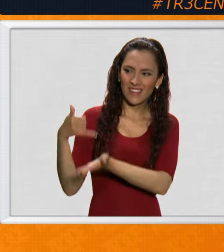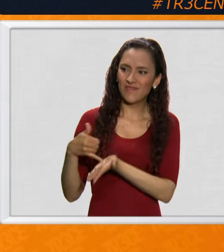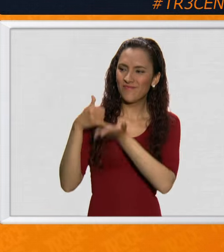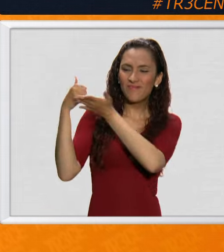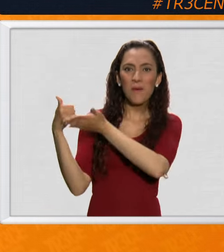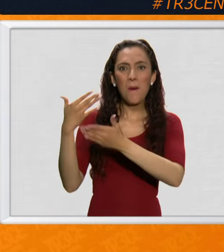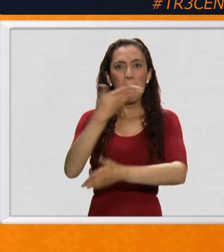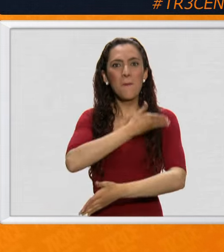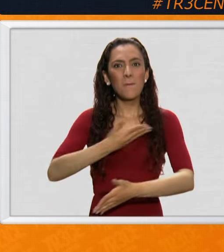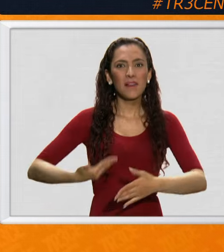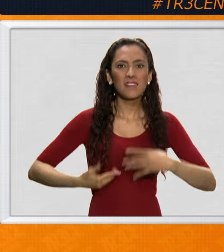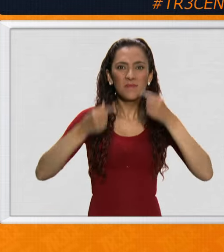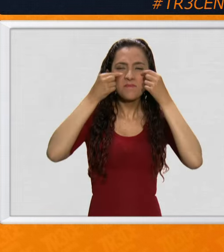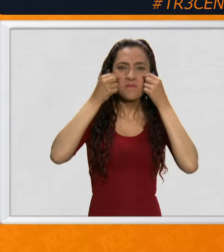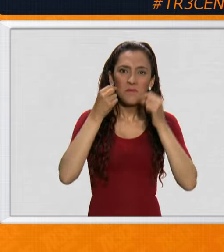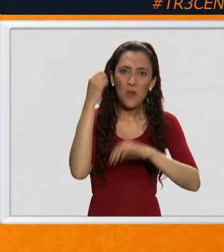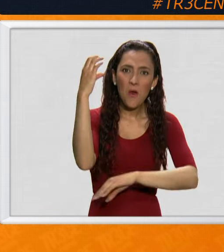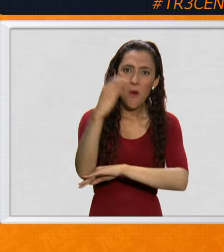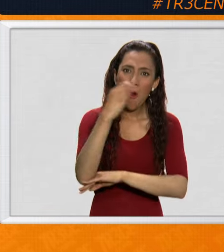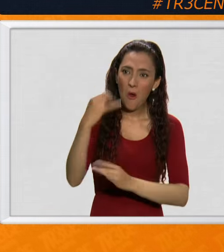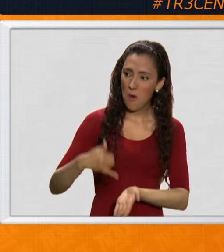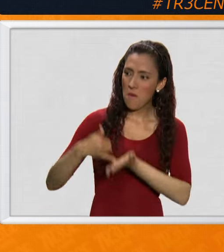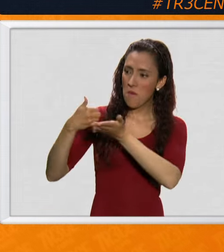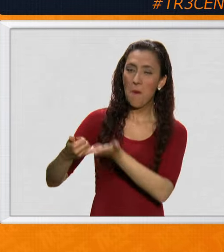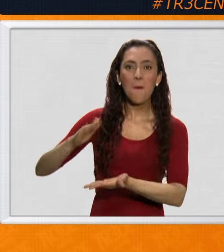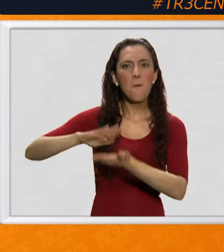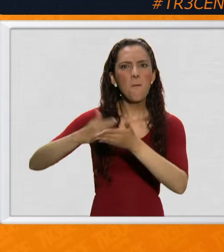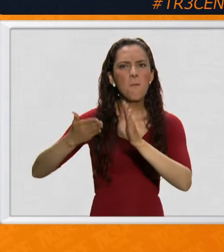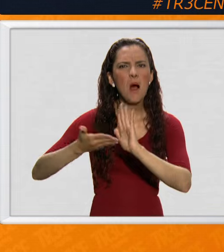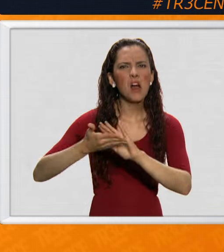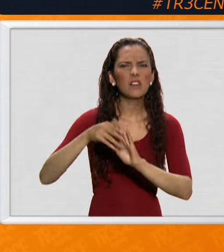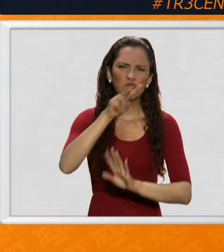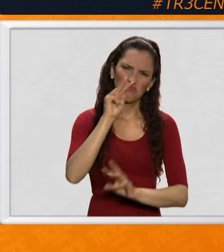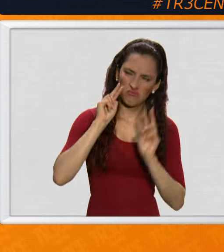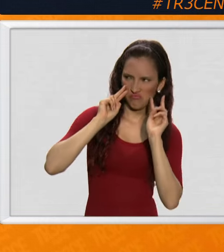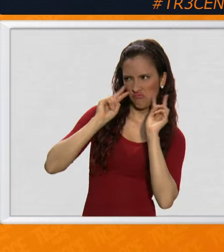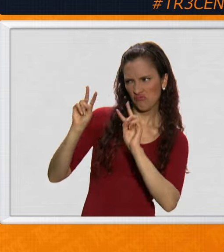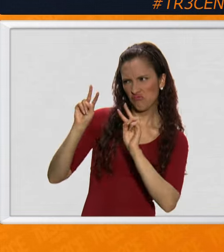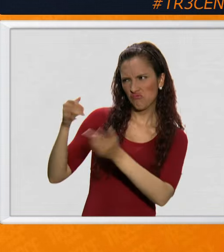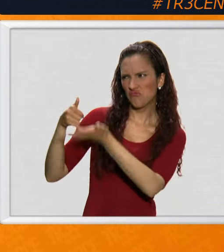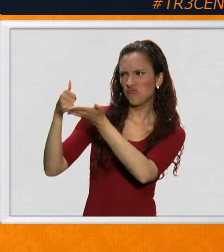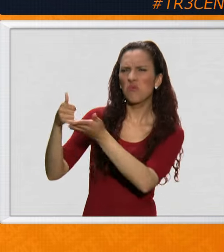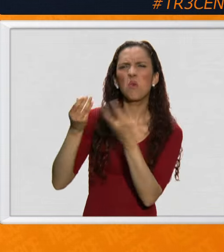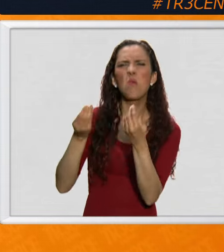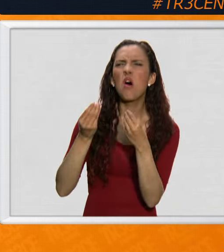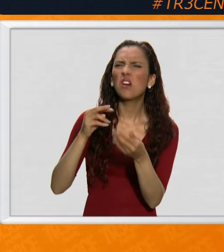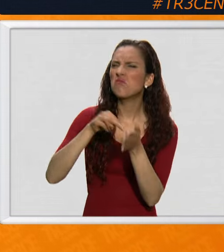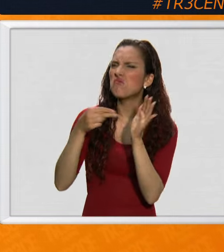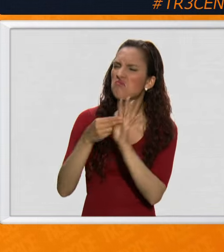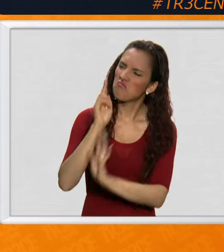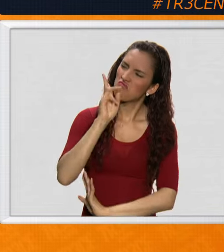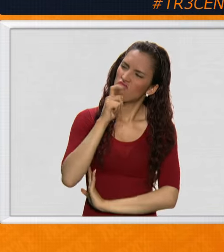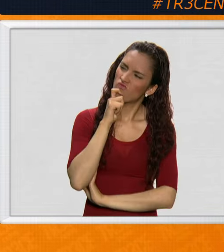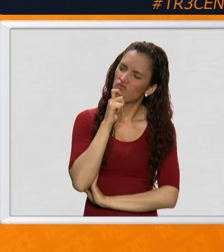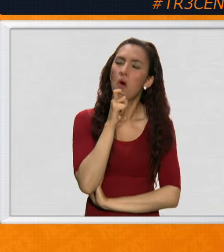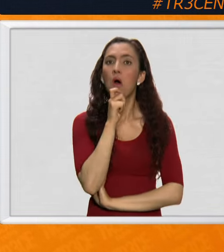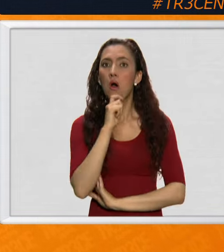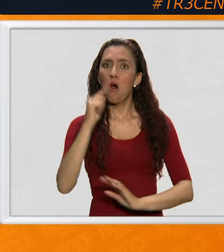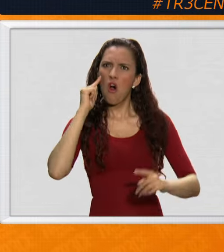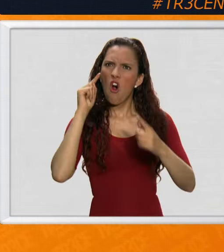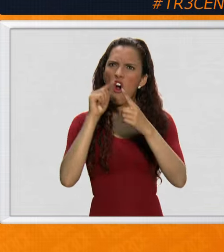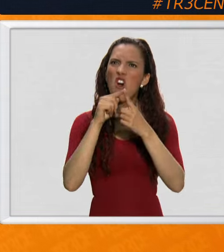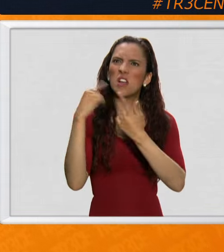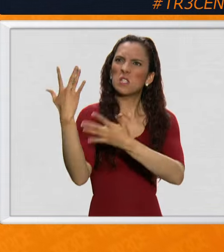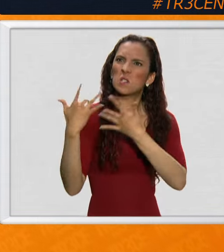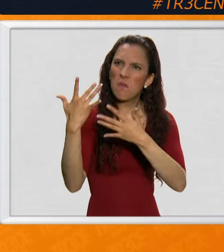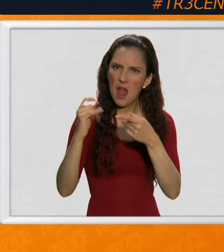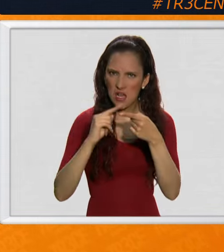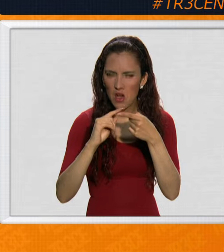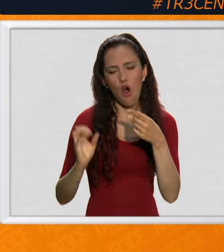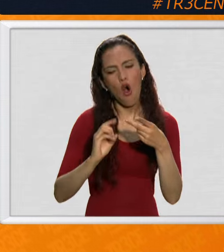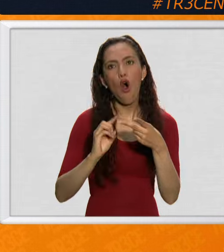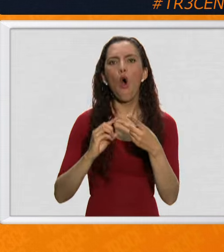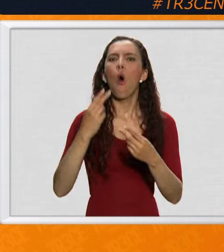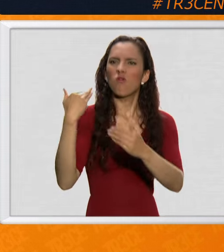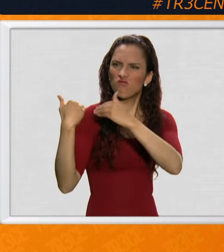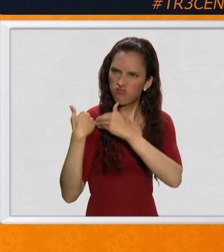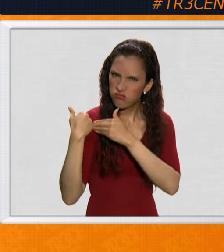Terror